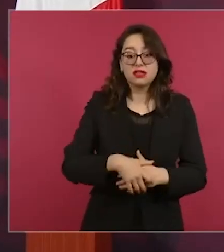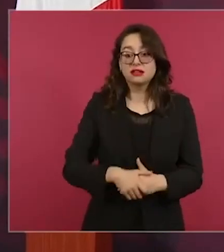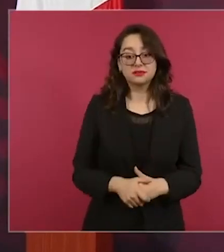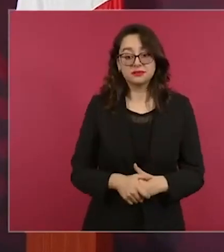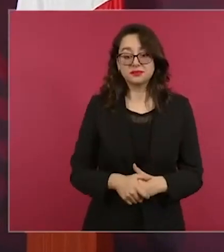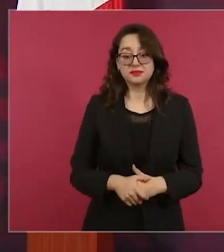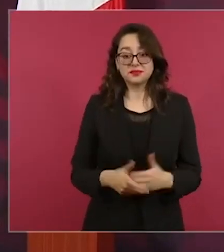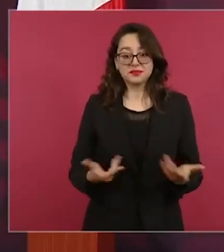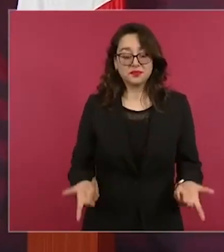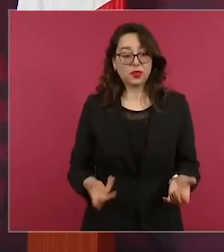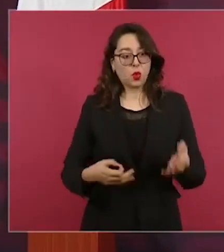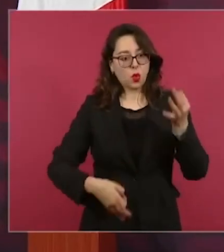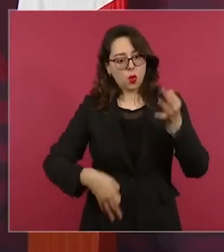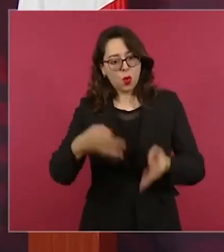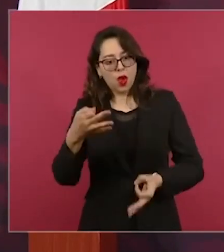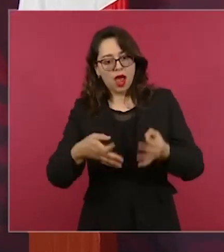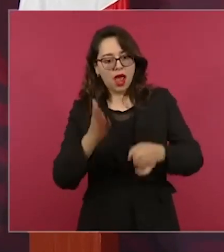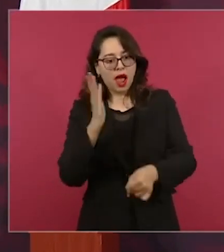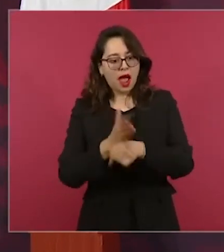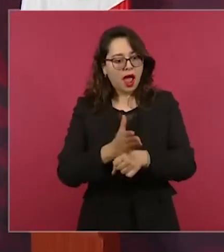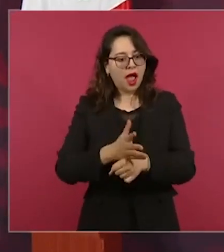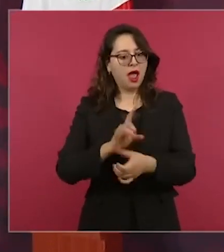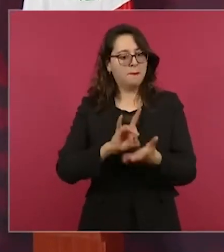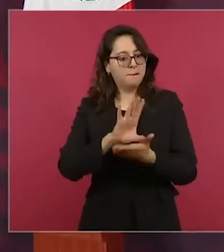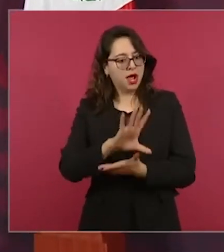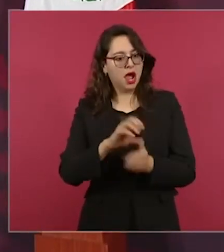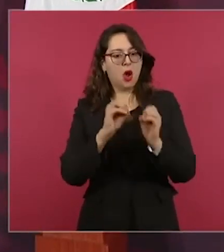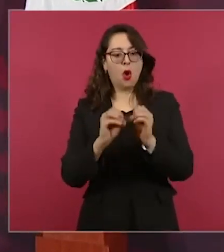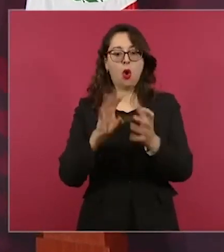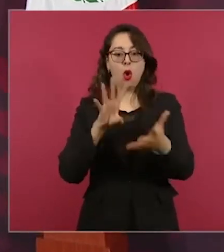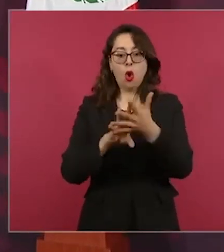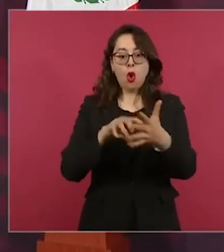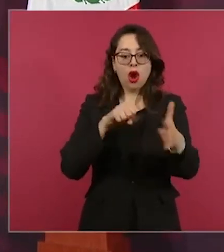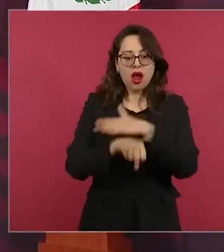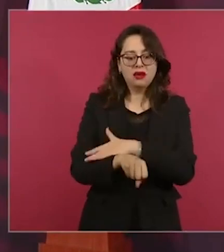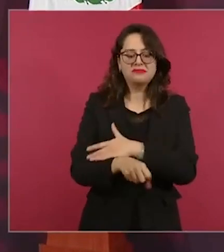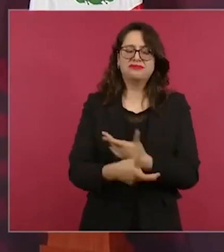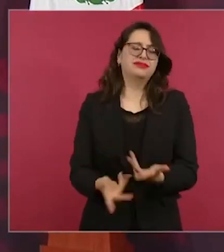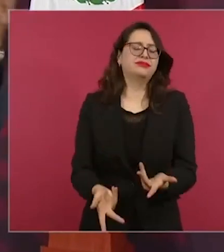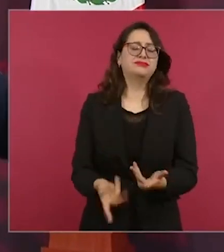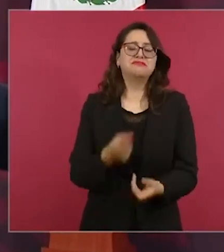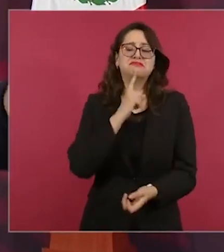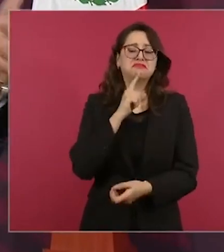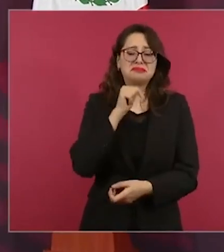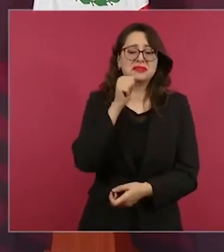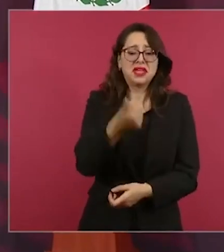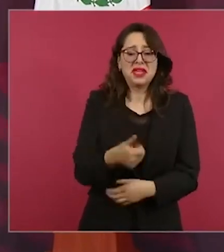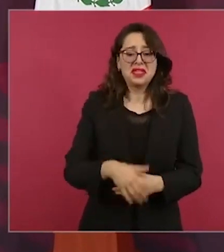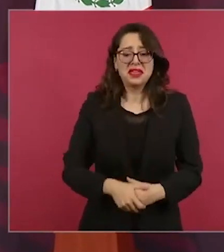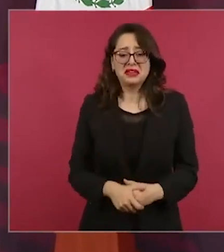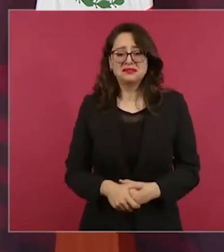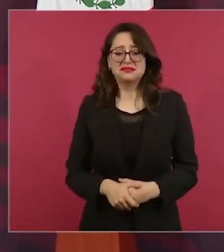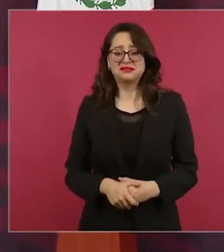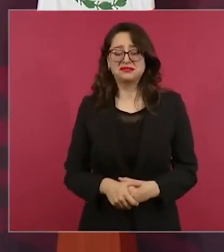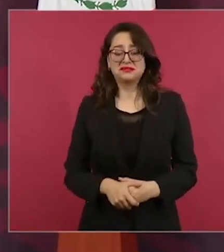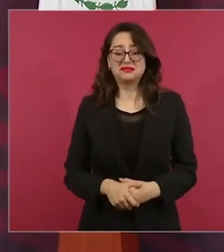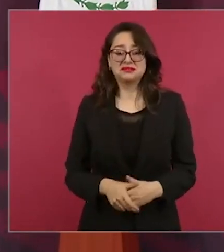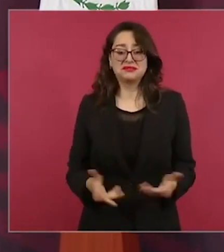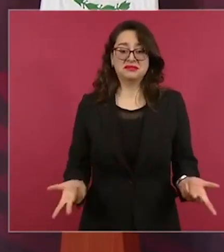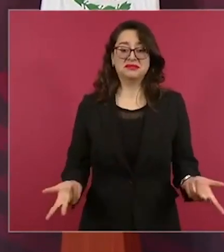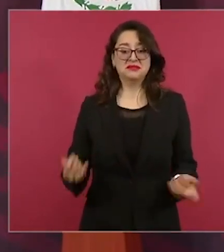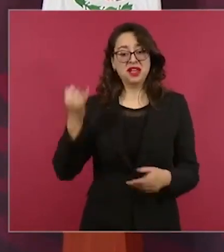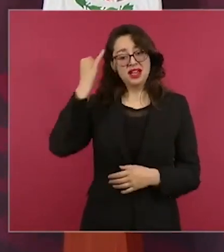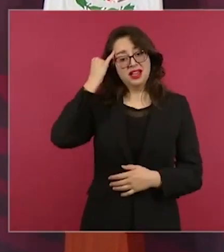Imagínense la sanción que debería de haberse aplicado desde